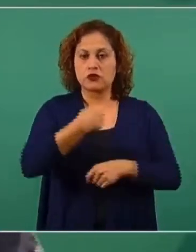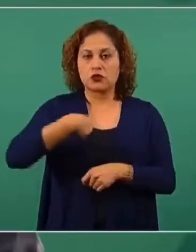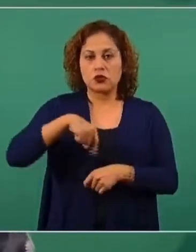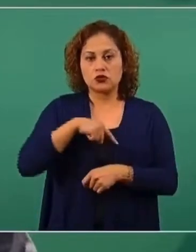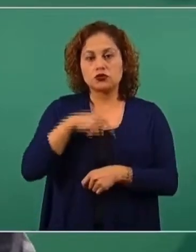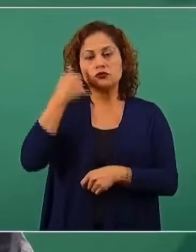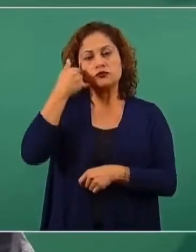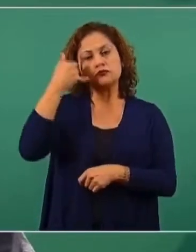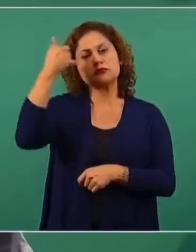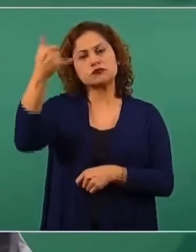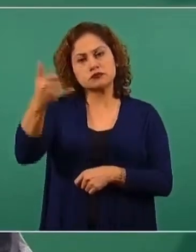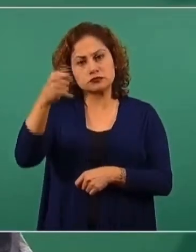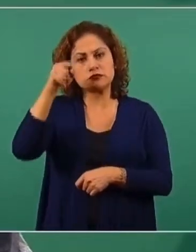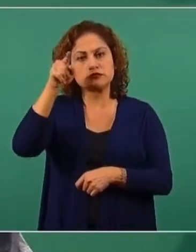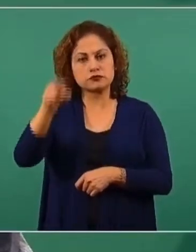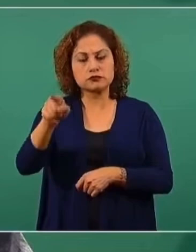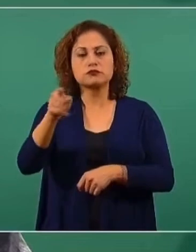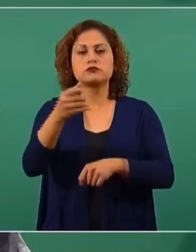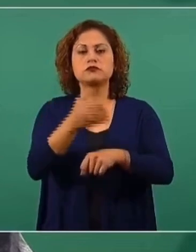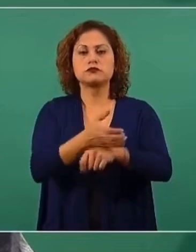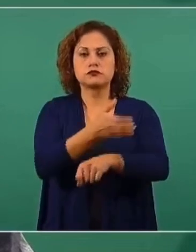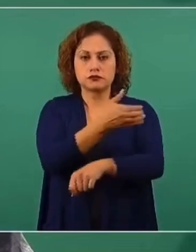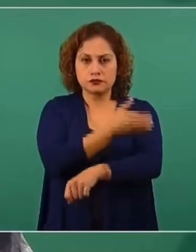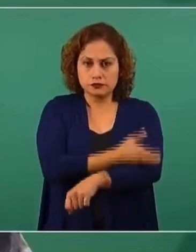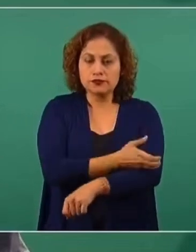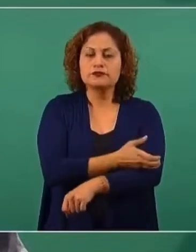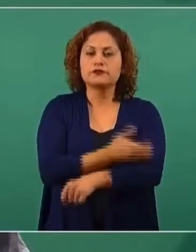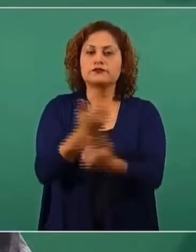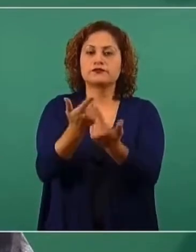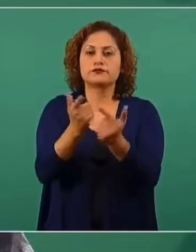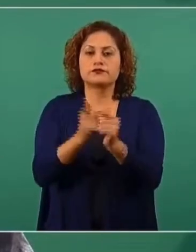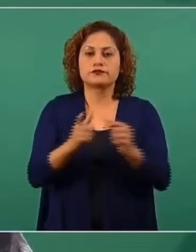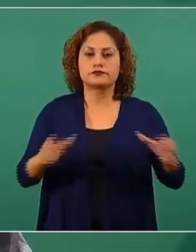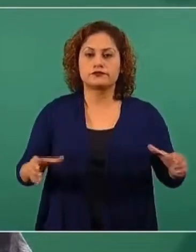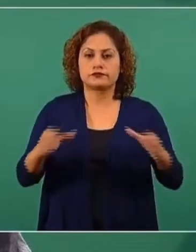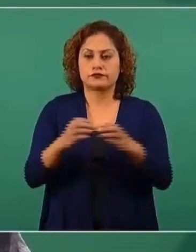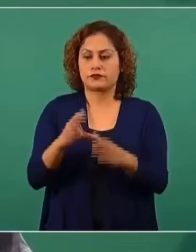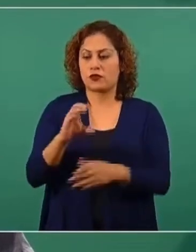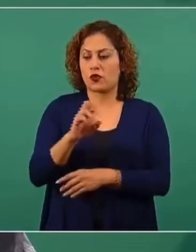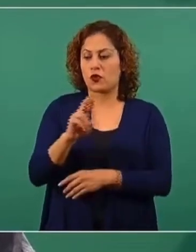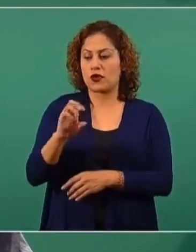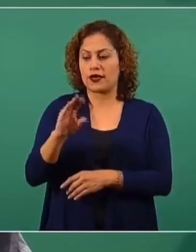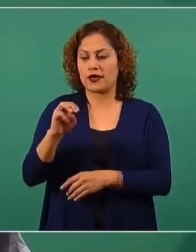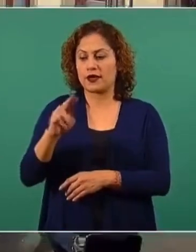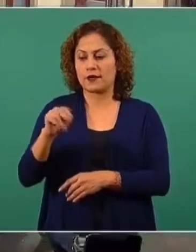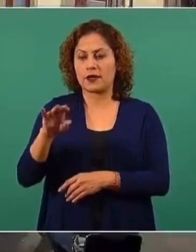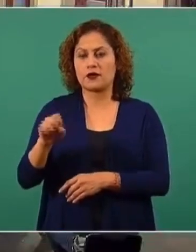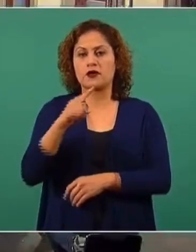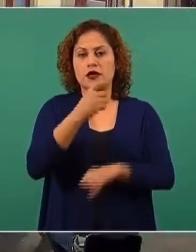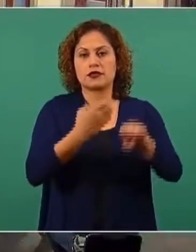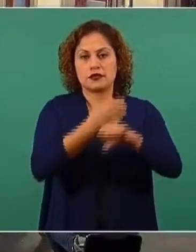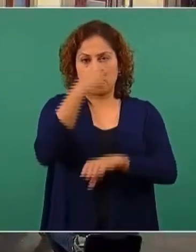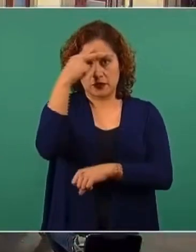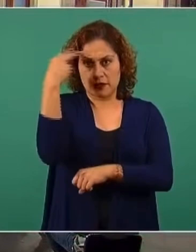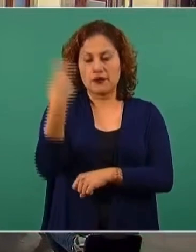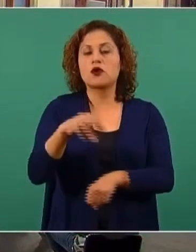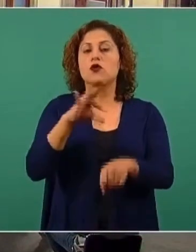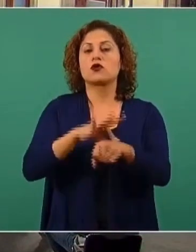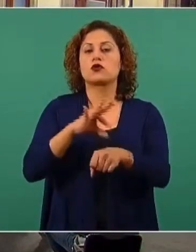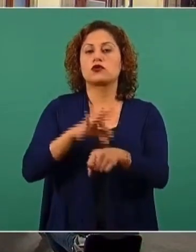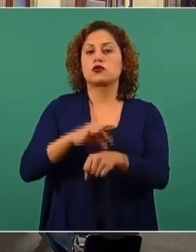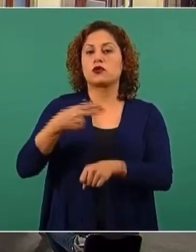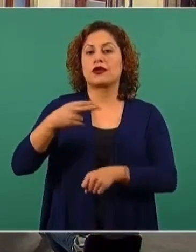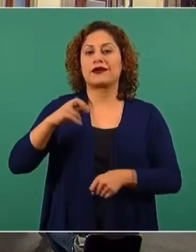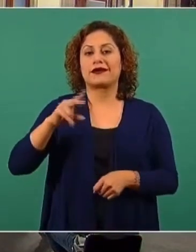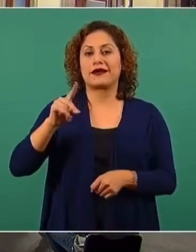hablamos con nuestro colega, el coordinador del operativo Correcaminos en el Estado de México, el doctor Mauricio Hernández, el director de